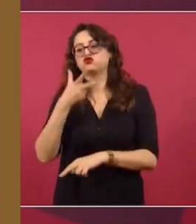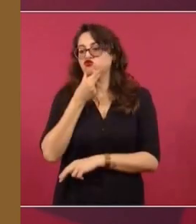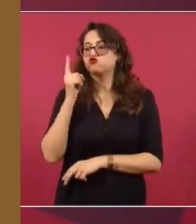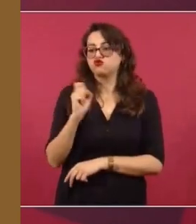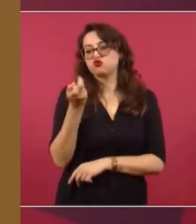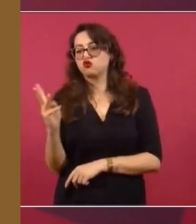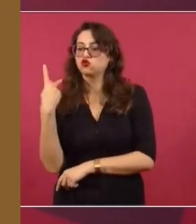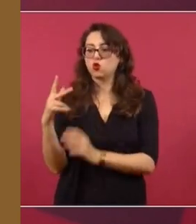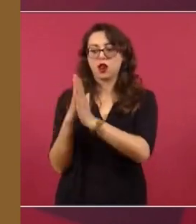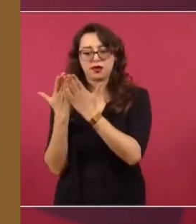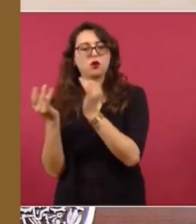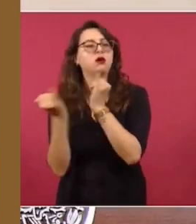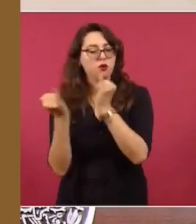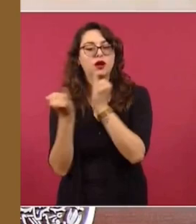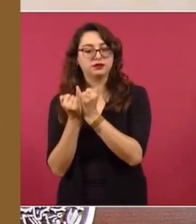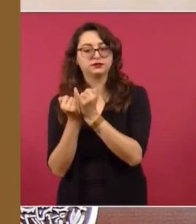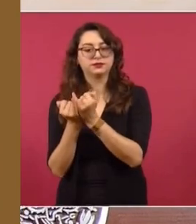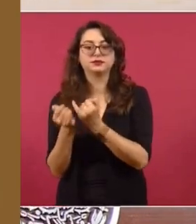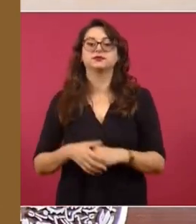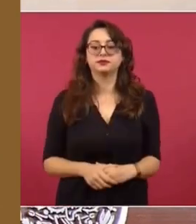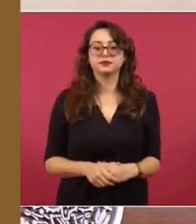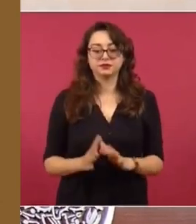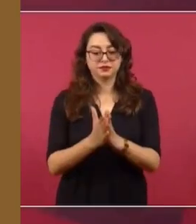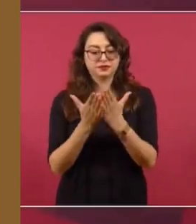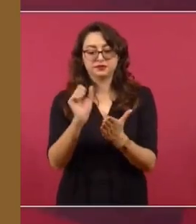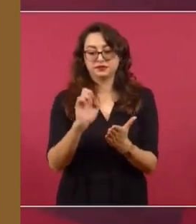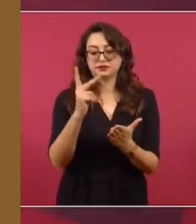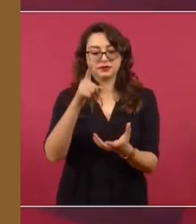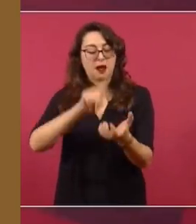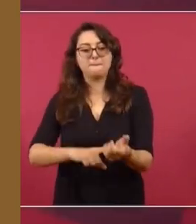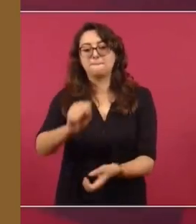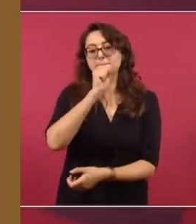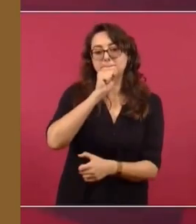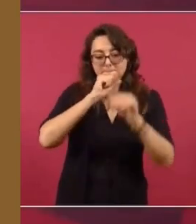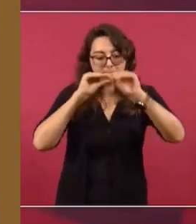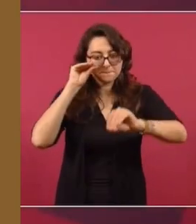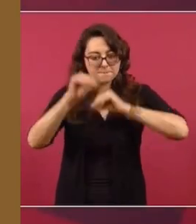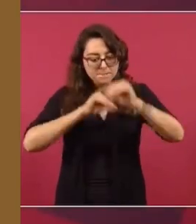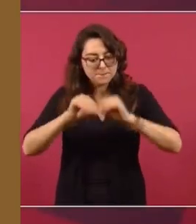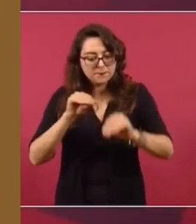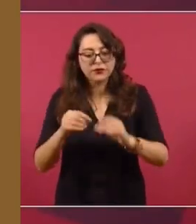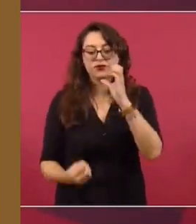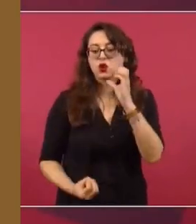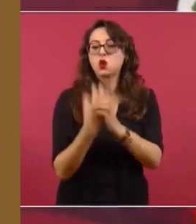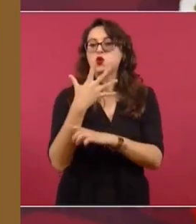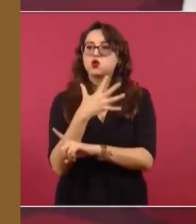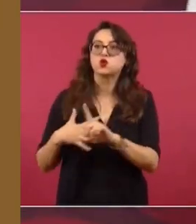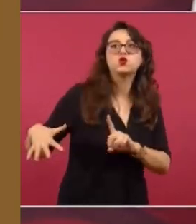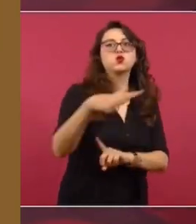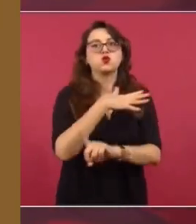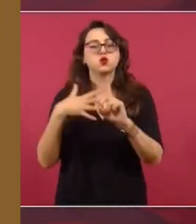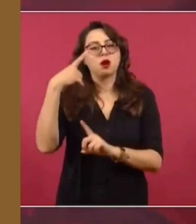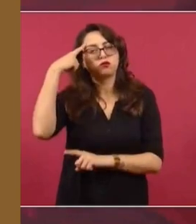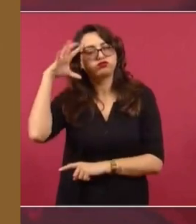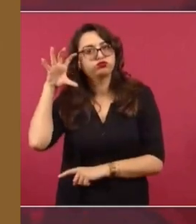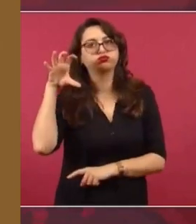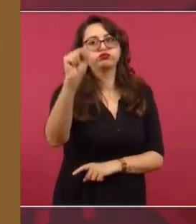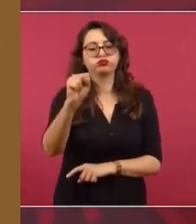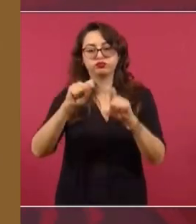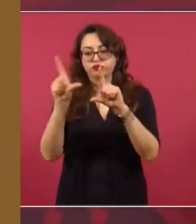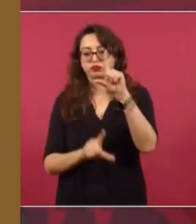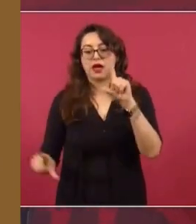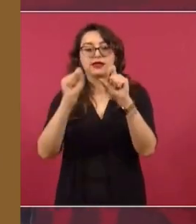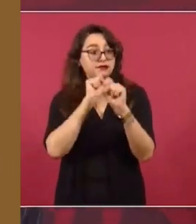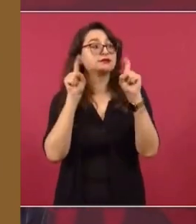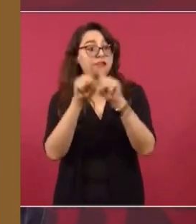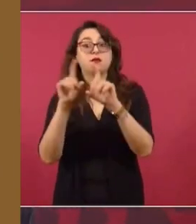complementarios. Los contenidos de los libros de texto corresponden a la nueva realidad del país y del